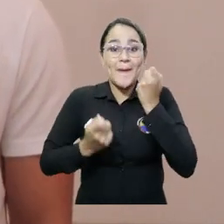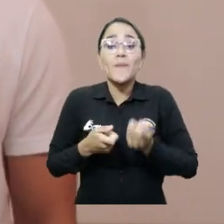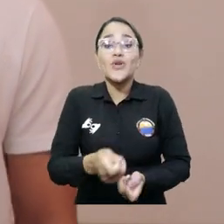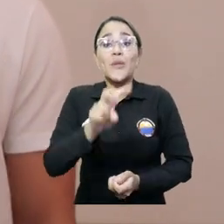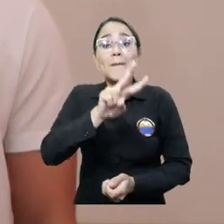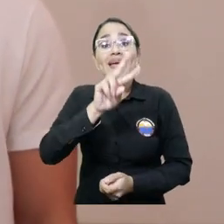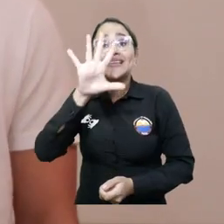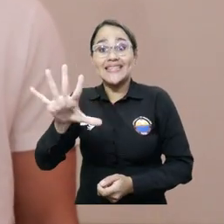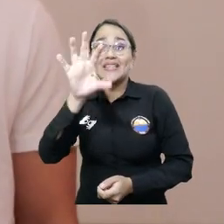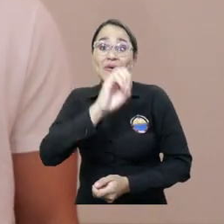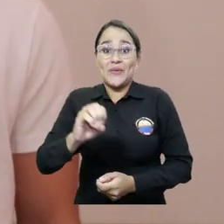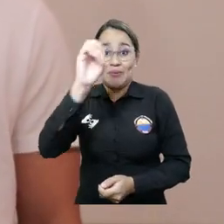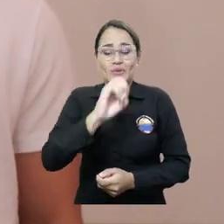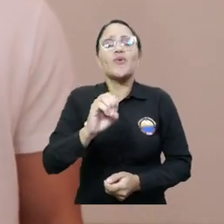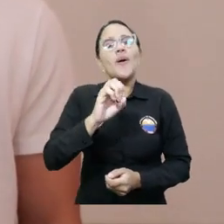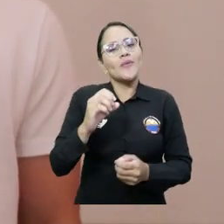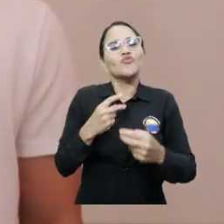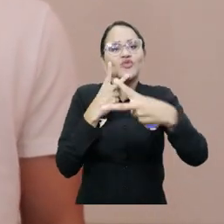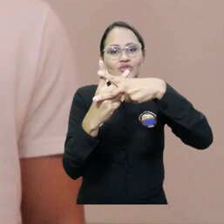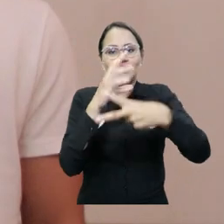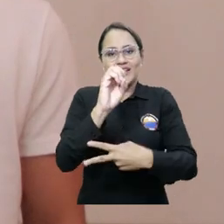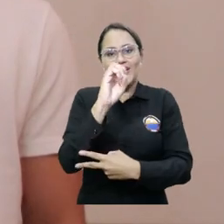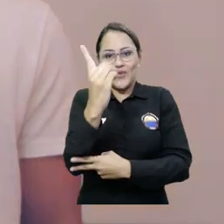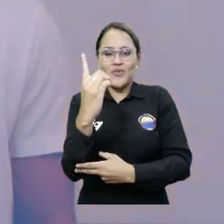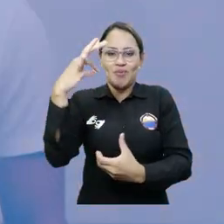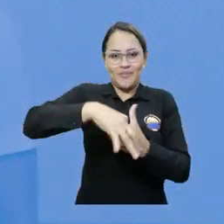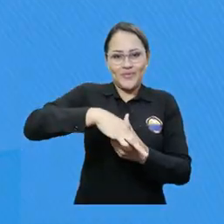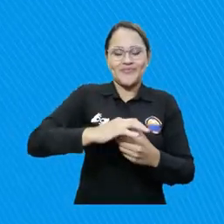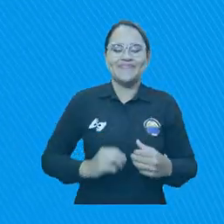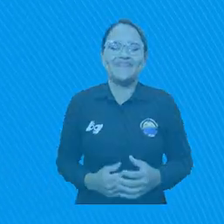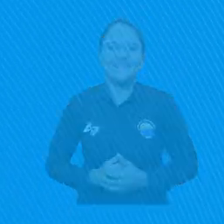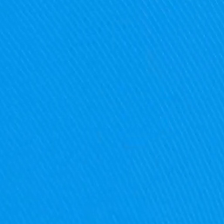de octubre marca por el 01. Vamos por más.